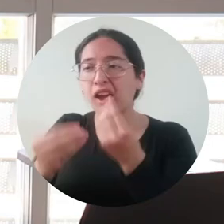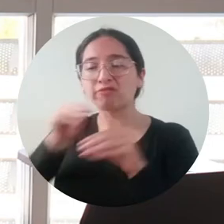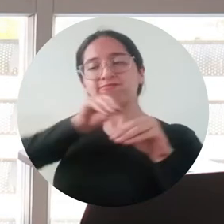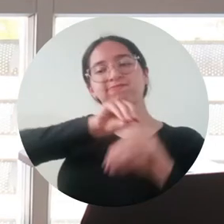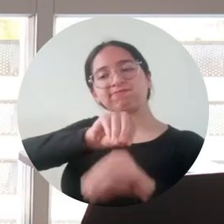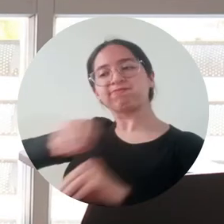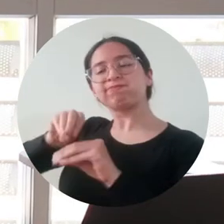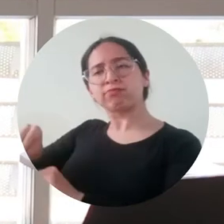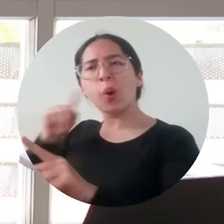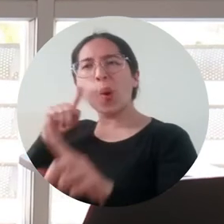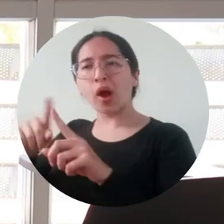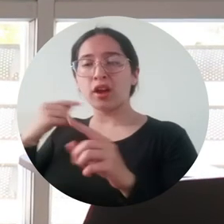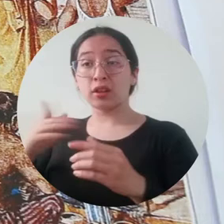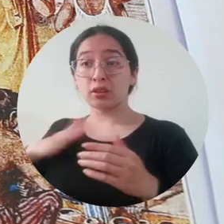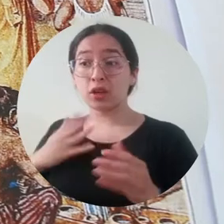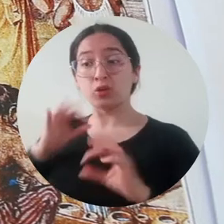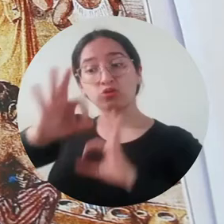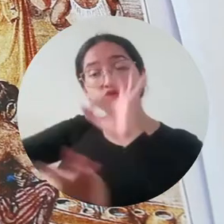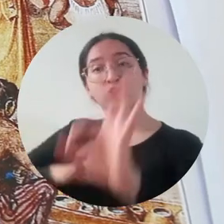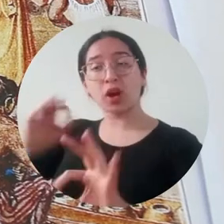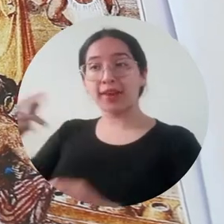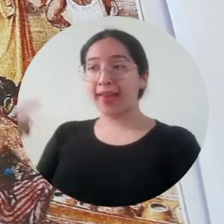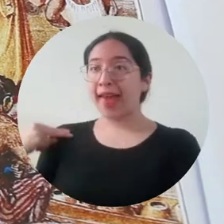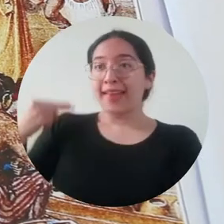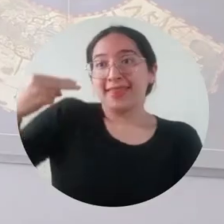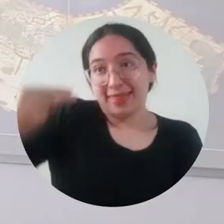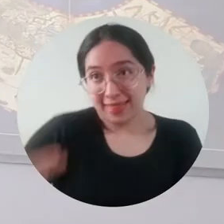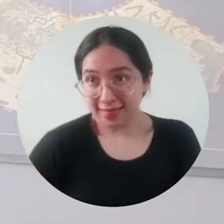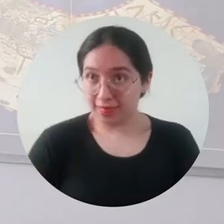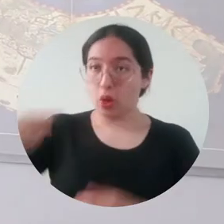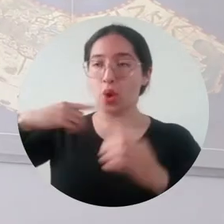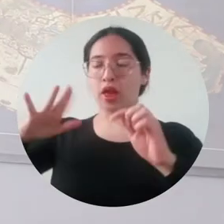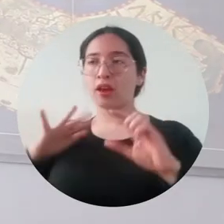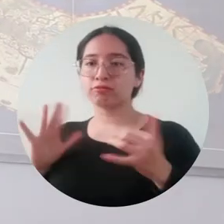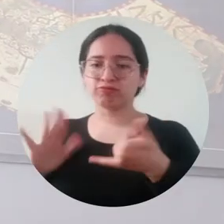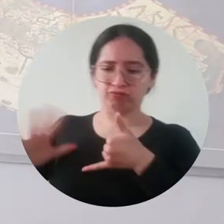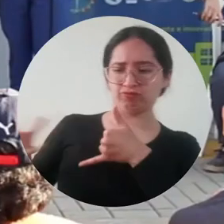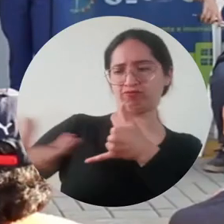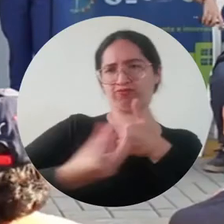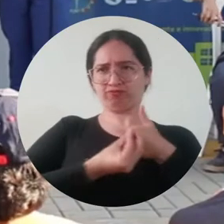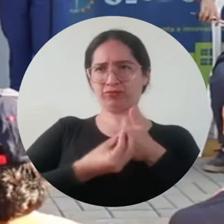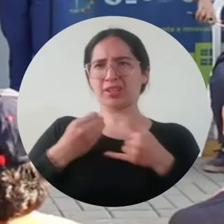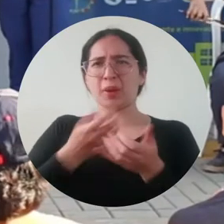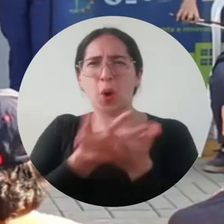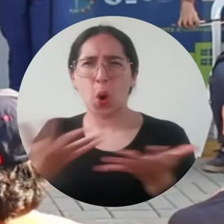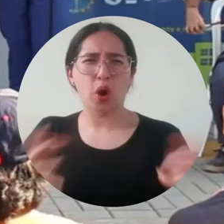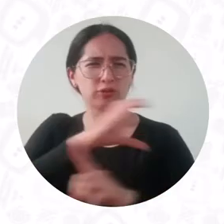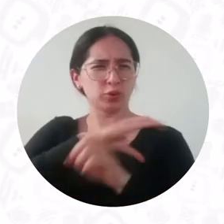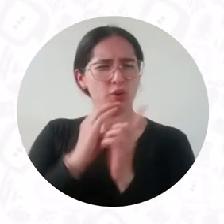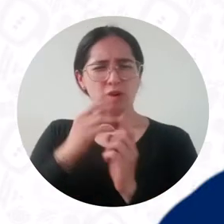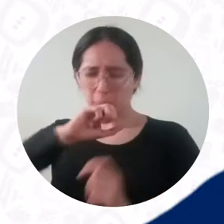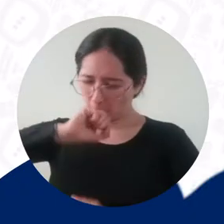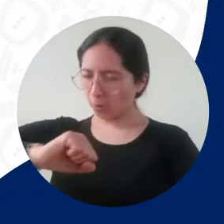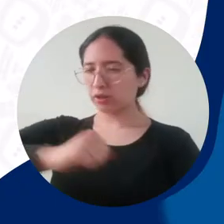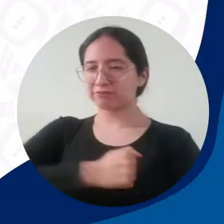objetivo formar profesionales comprometidos con la protección del patrimonio, la historia y los recursos culturales.